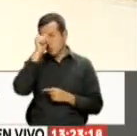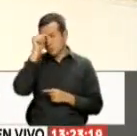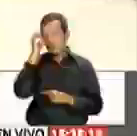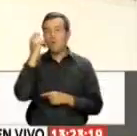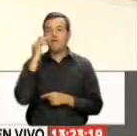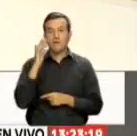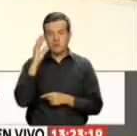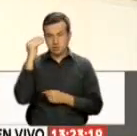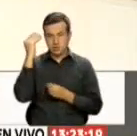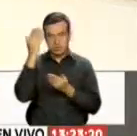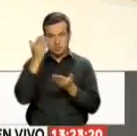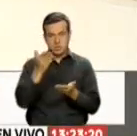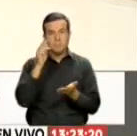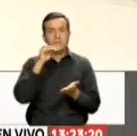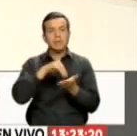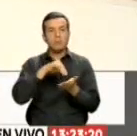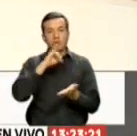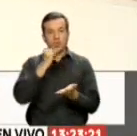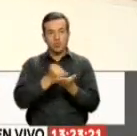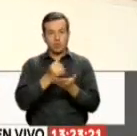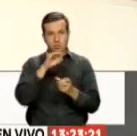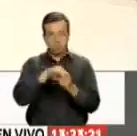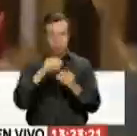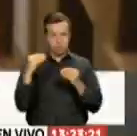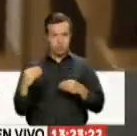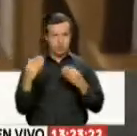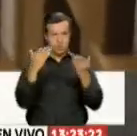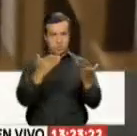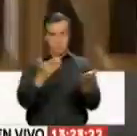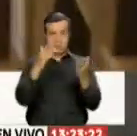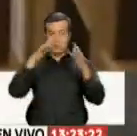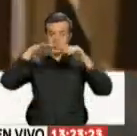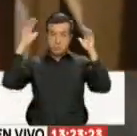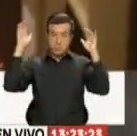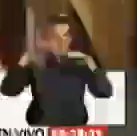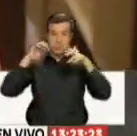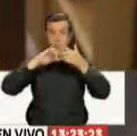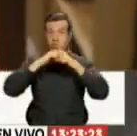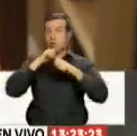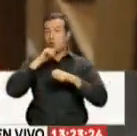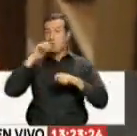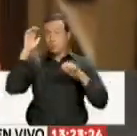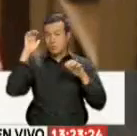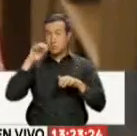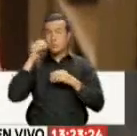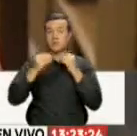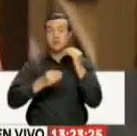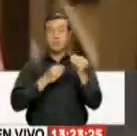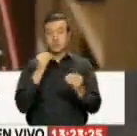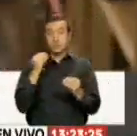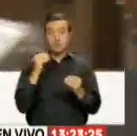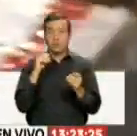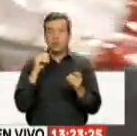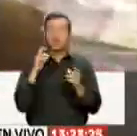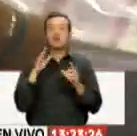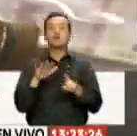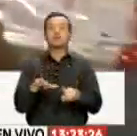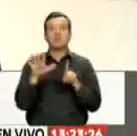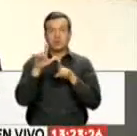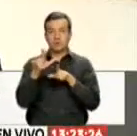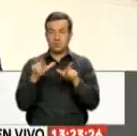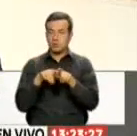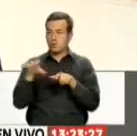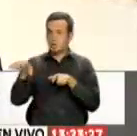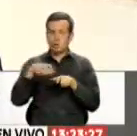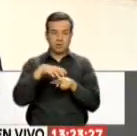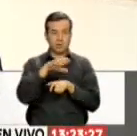Que serán entregados A los miembros De las juntas receptoras Del voto El mal clima Producto de las intensas lluvias Ha obligado a reubicar Seis recintos